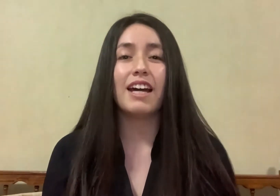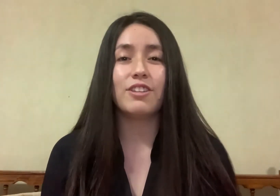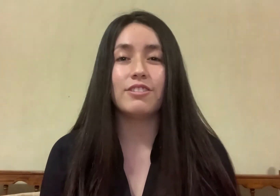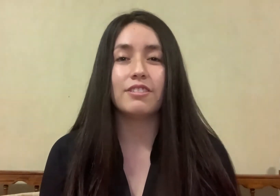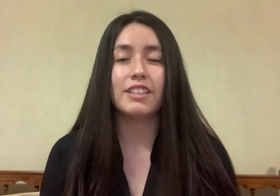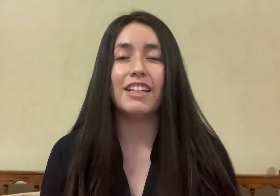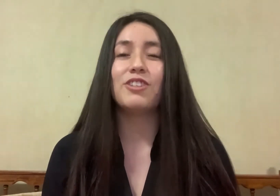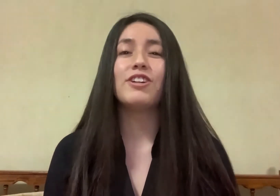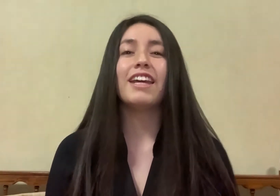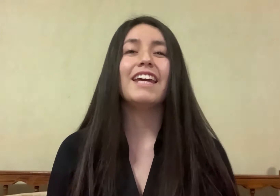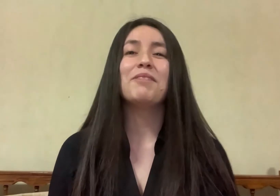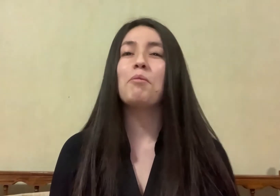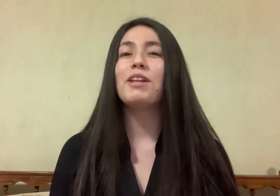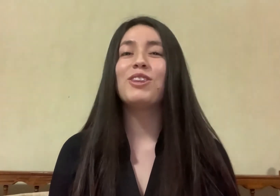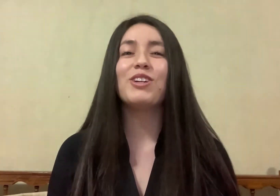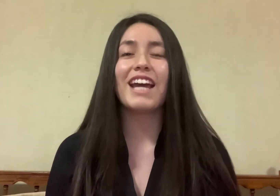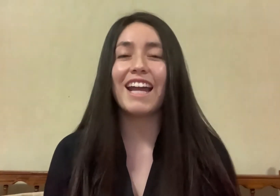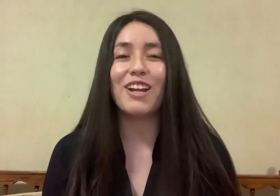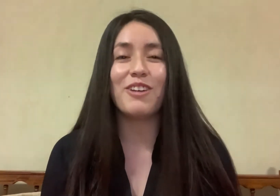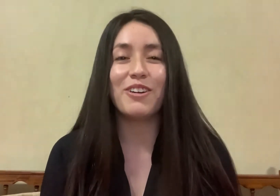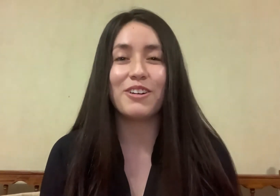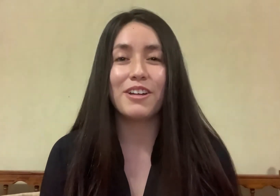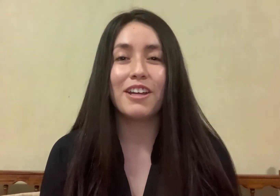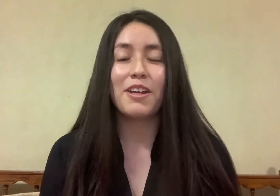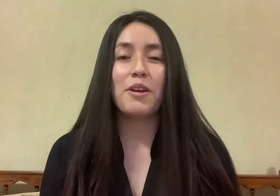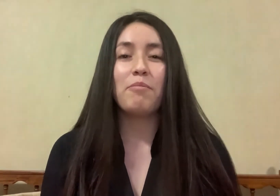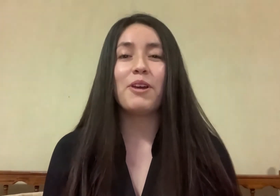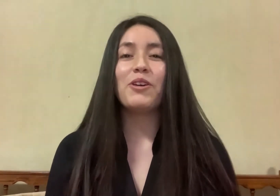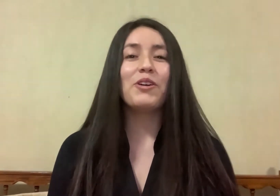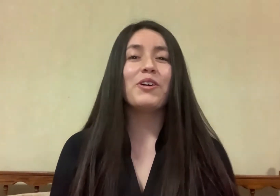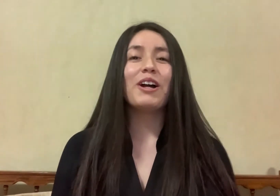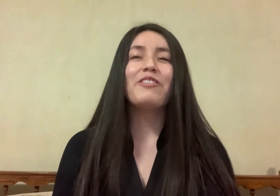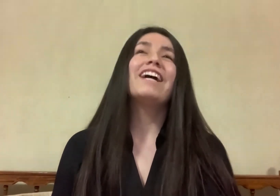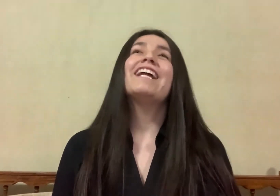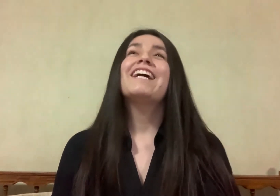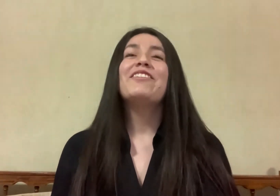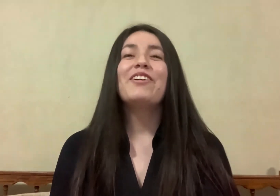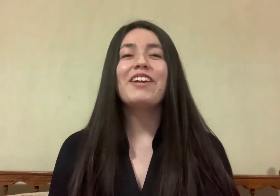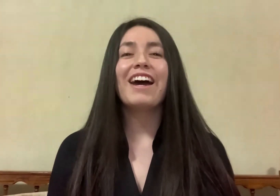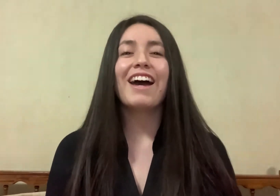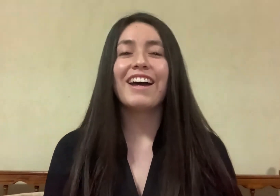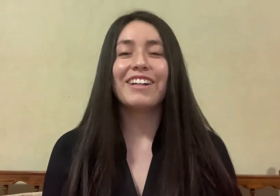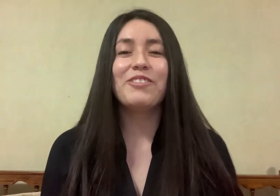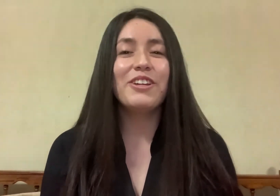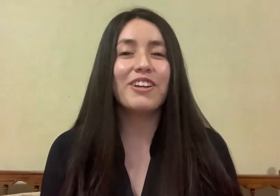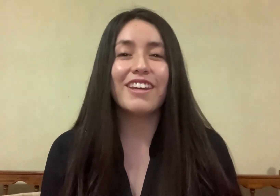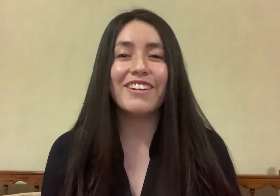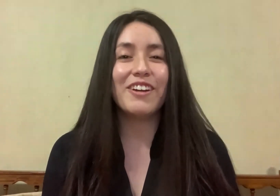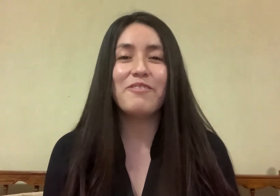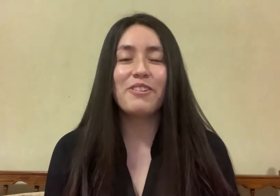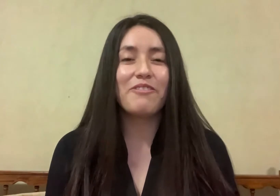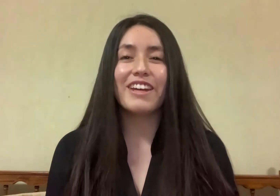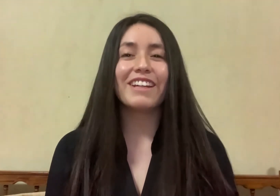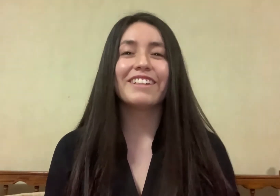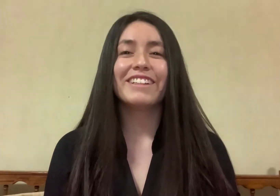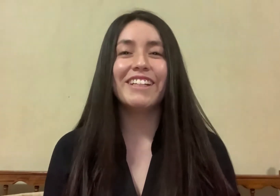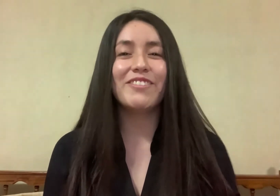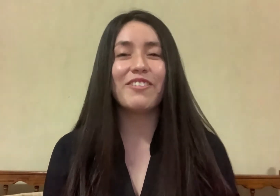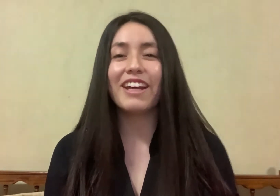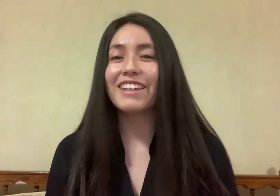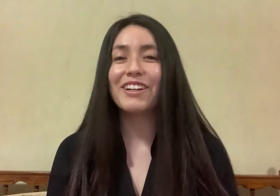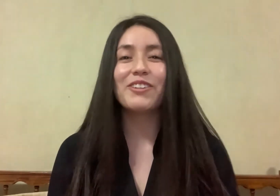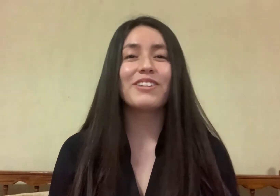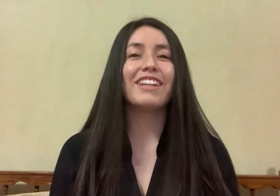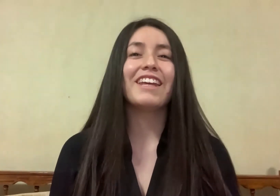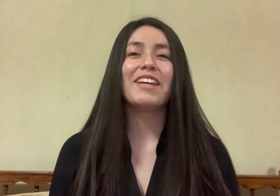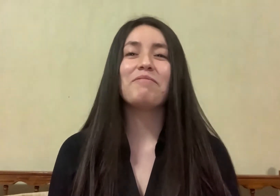pero chato, queriendo que este momento llegara luego. Pero al final y al cabo ahora, lo único que quiero es volver y